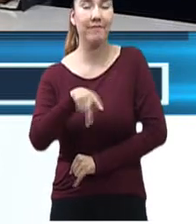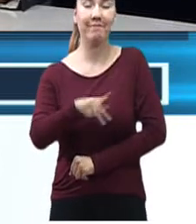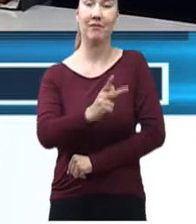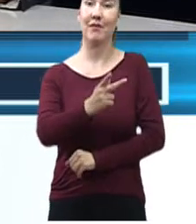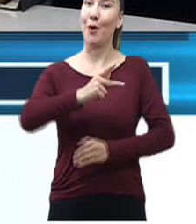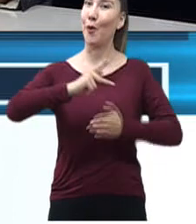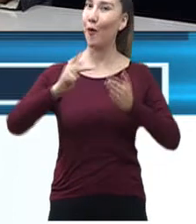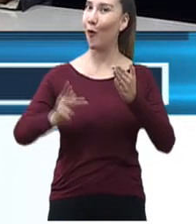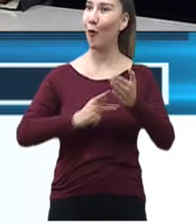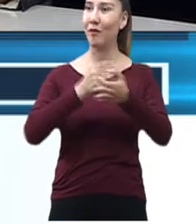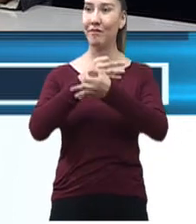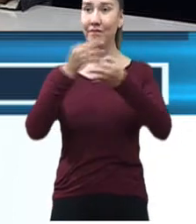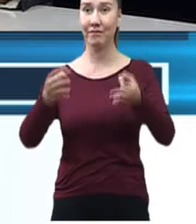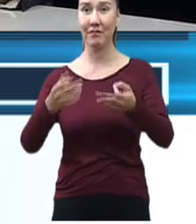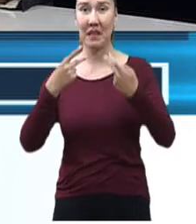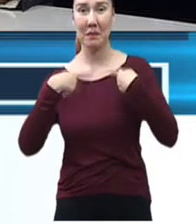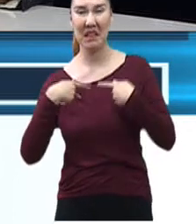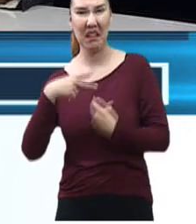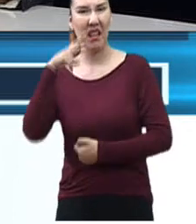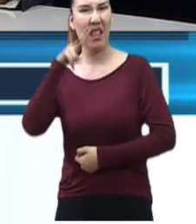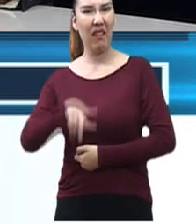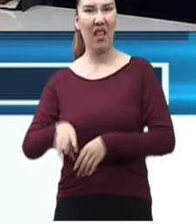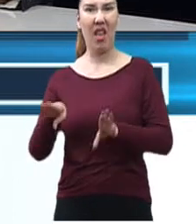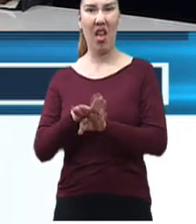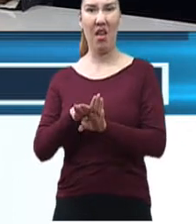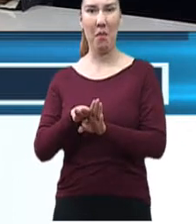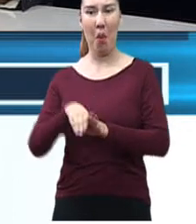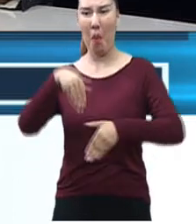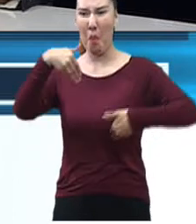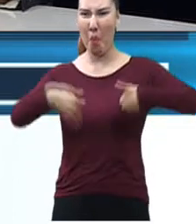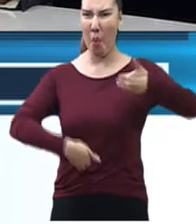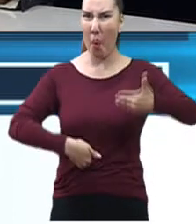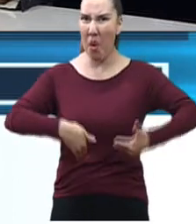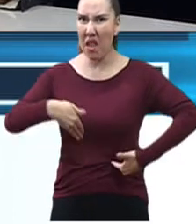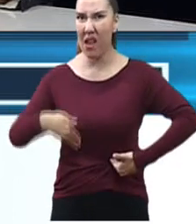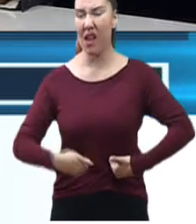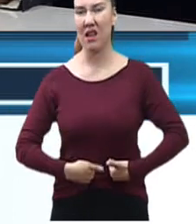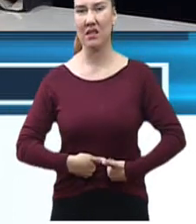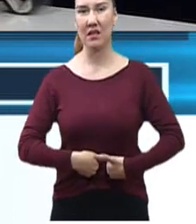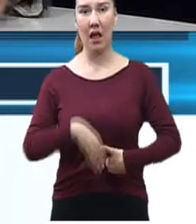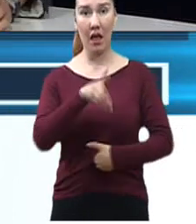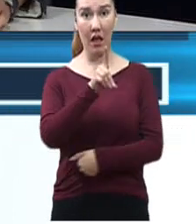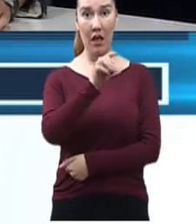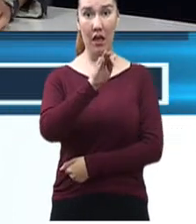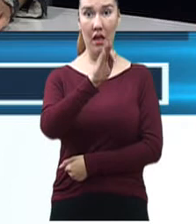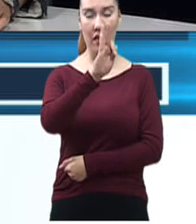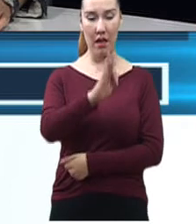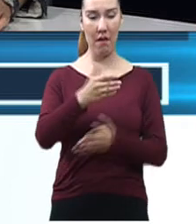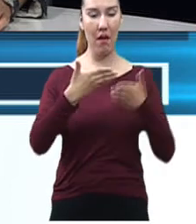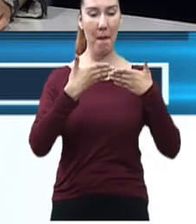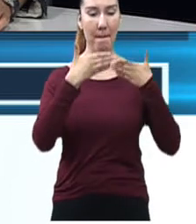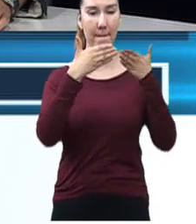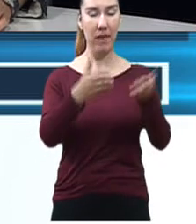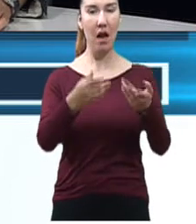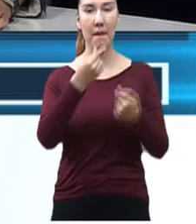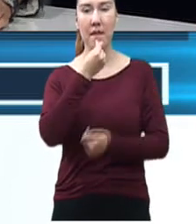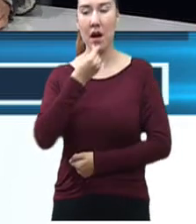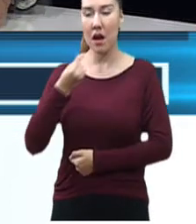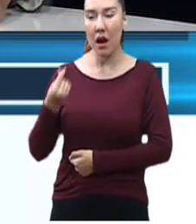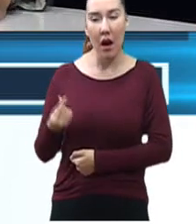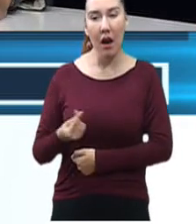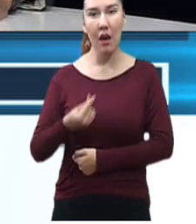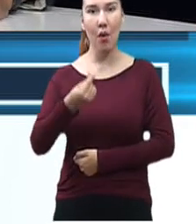aquellas personas que critican, porque nosotros abrimos la puerta para que varios pequeños fueran, me gustaría